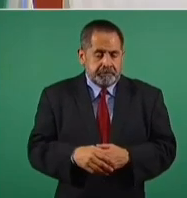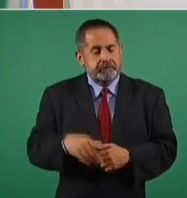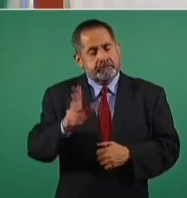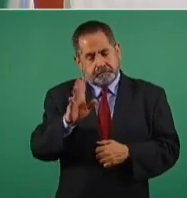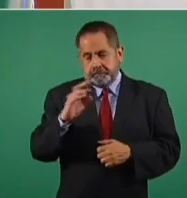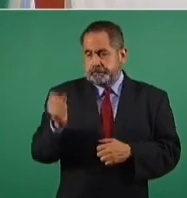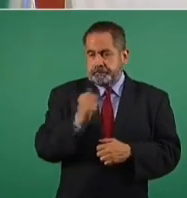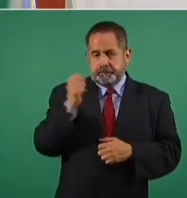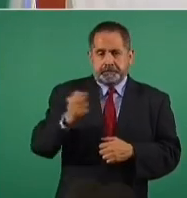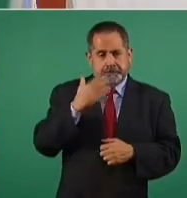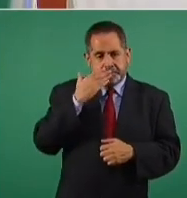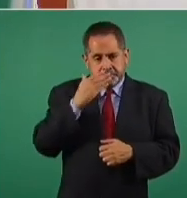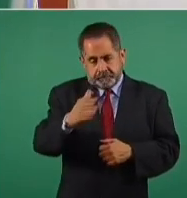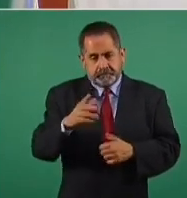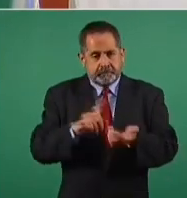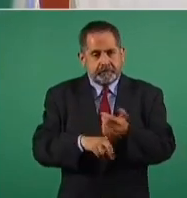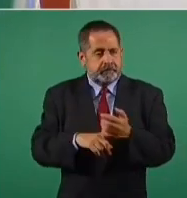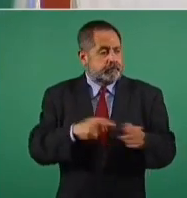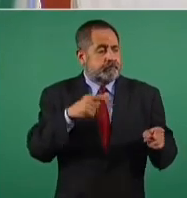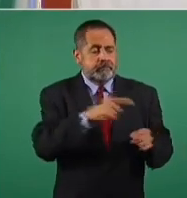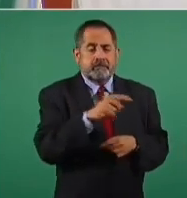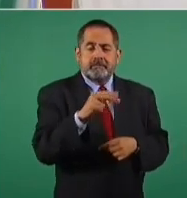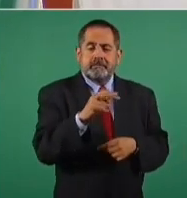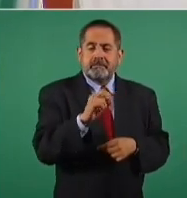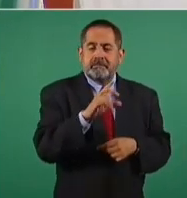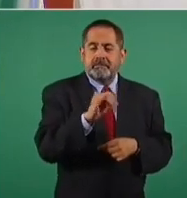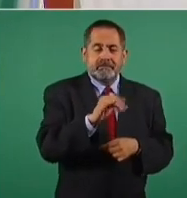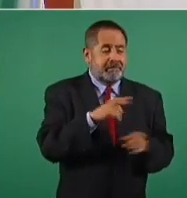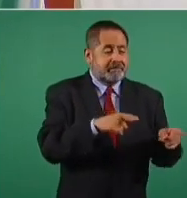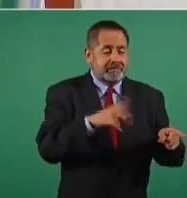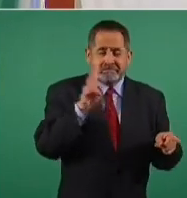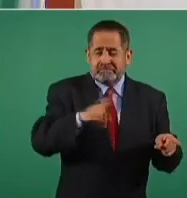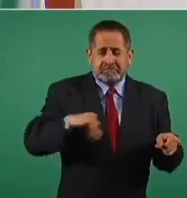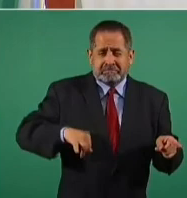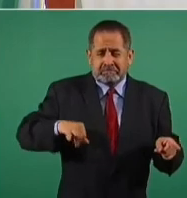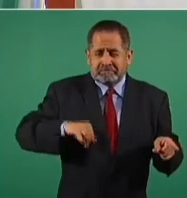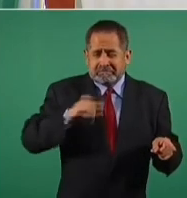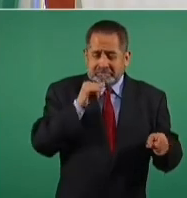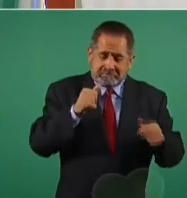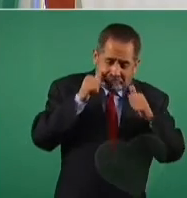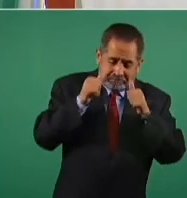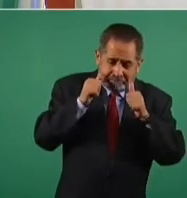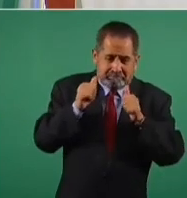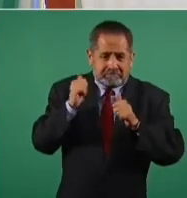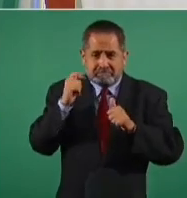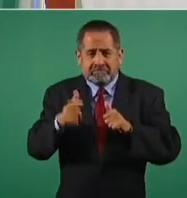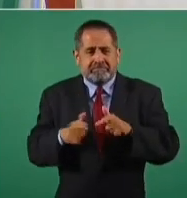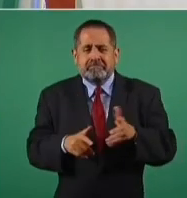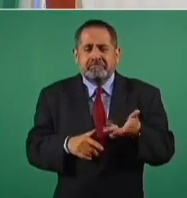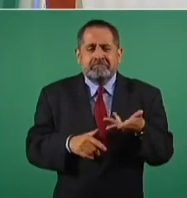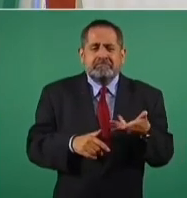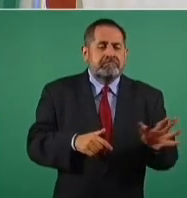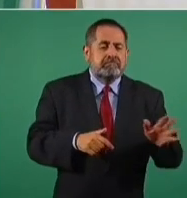a los neoliberales ni siquiera les interesaba el sureste,